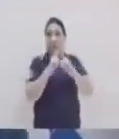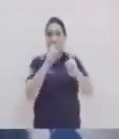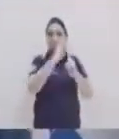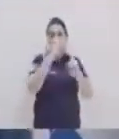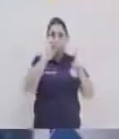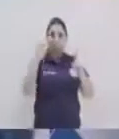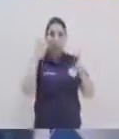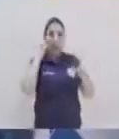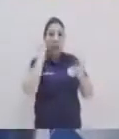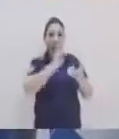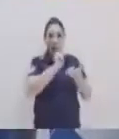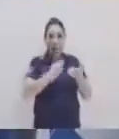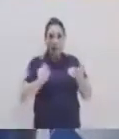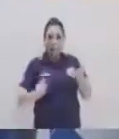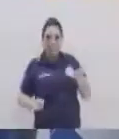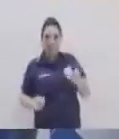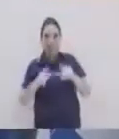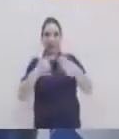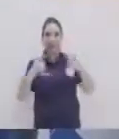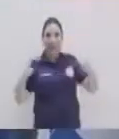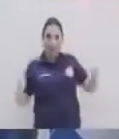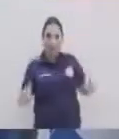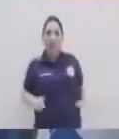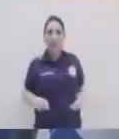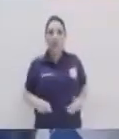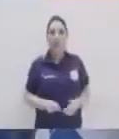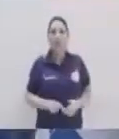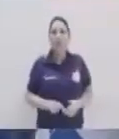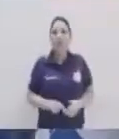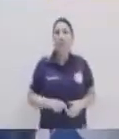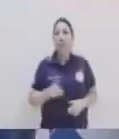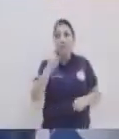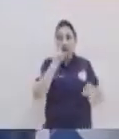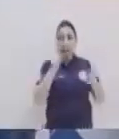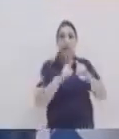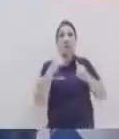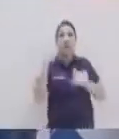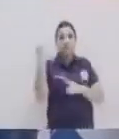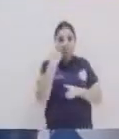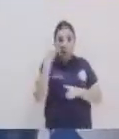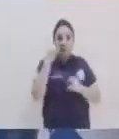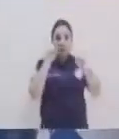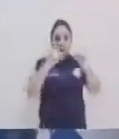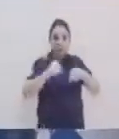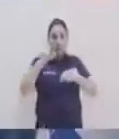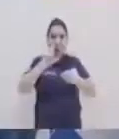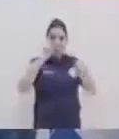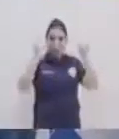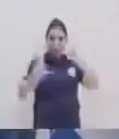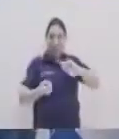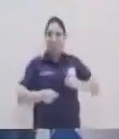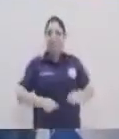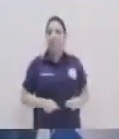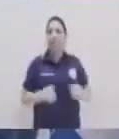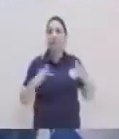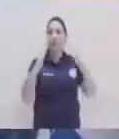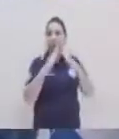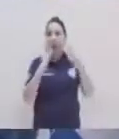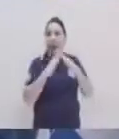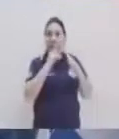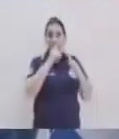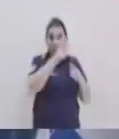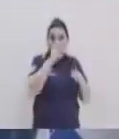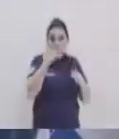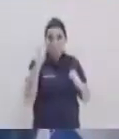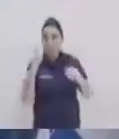de la comunicación en el lenguaje, ¿verdad? Exacto, y es importante que se puedan saber determinar. Chicos allá en casa, yo siempre